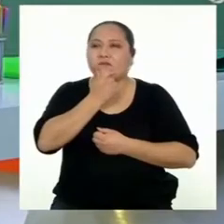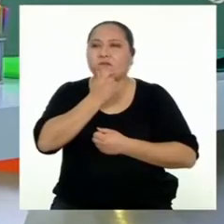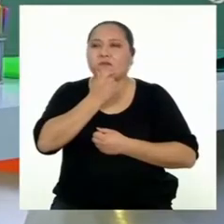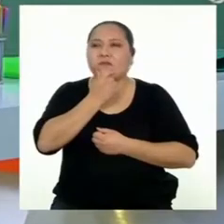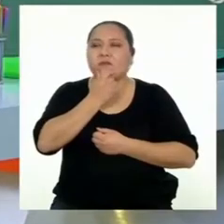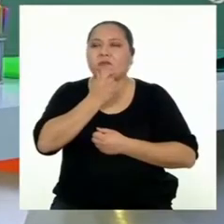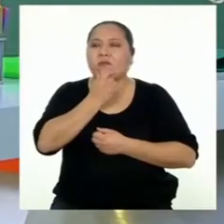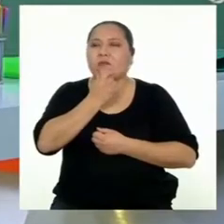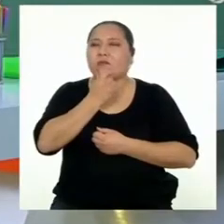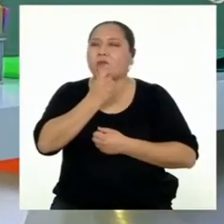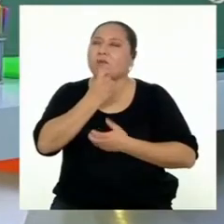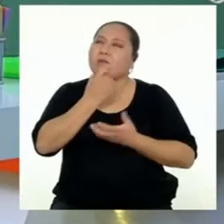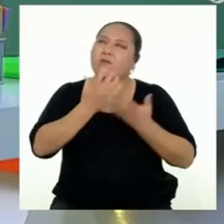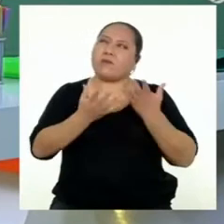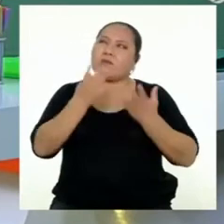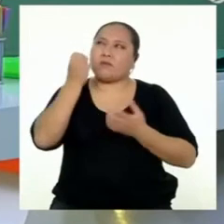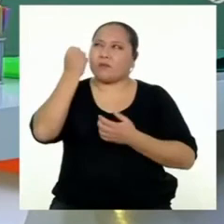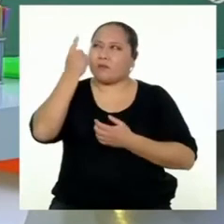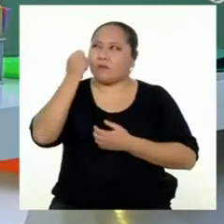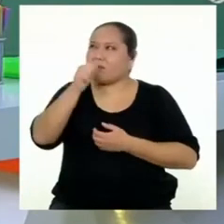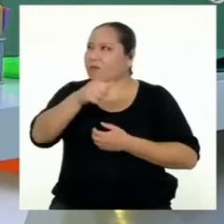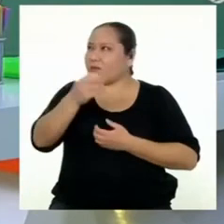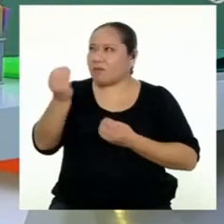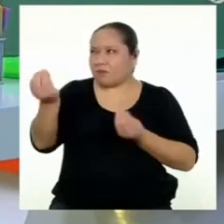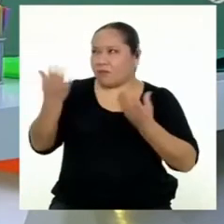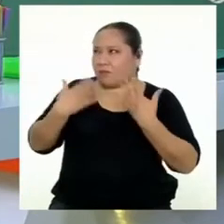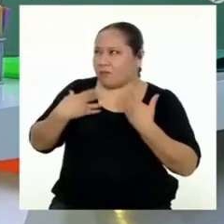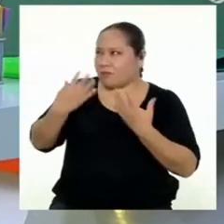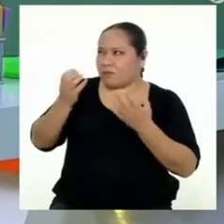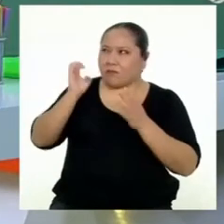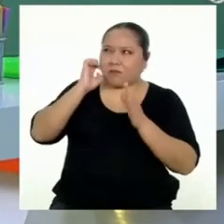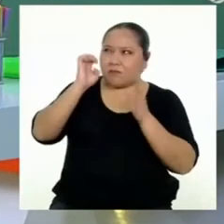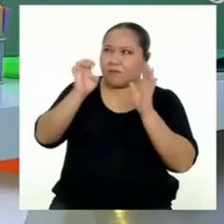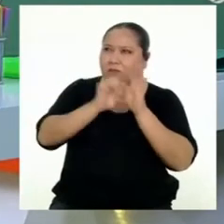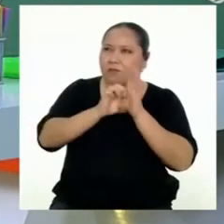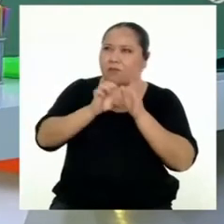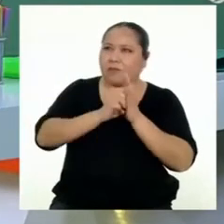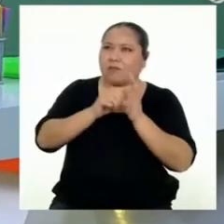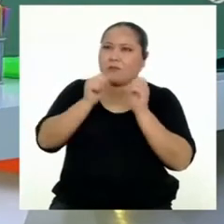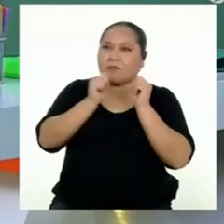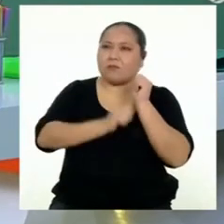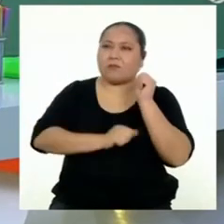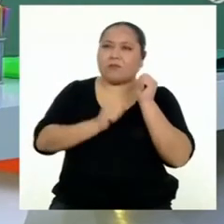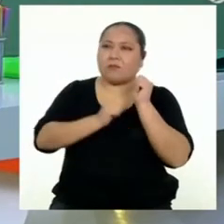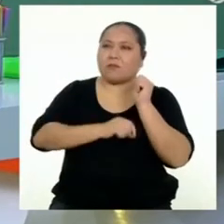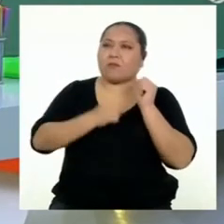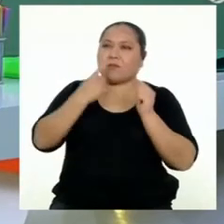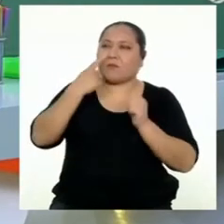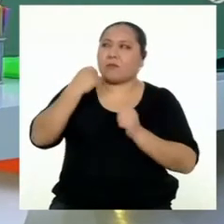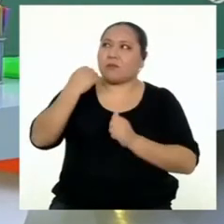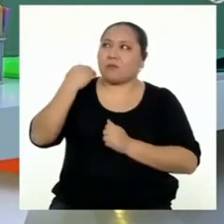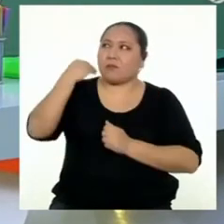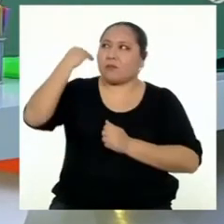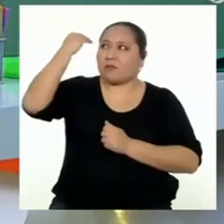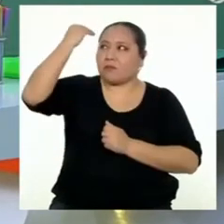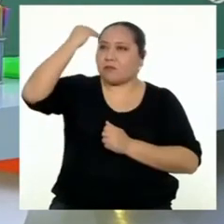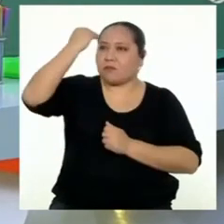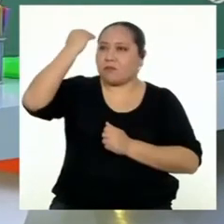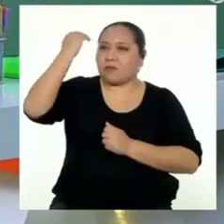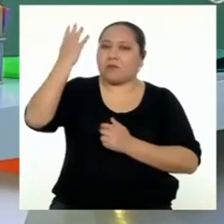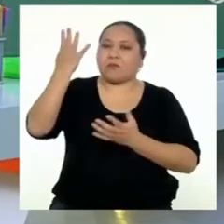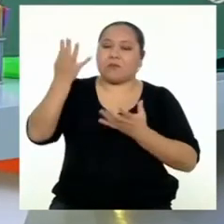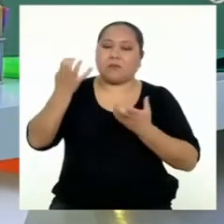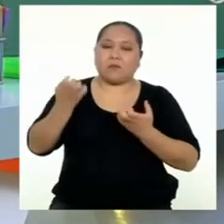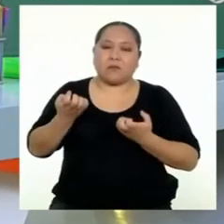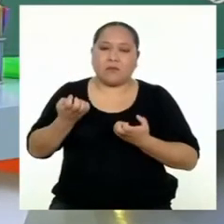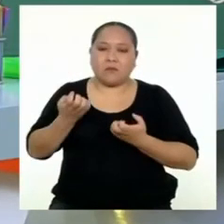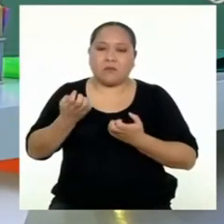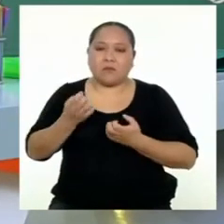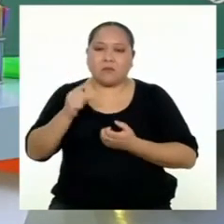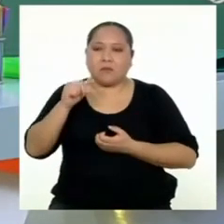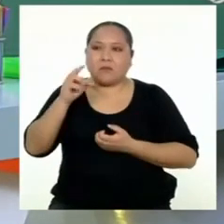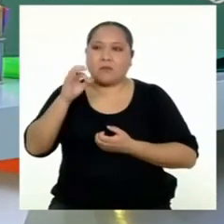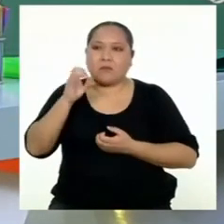Mmm... Quizá lo entienda mejor con algún ejemplo. Cuando mi hermano mayor quiso tramitar su grado para titularse, fue a un banco